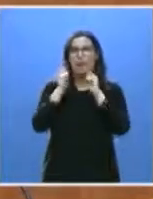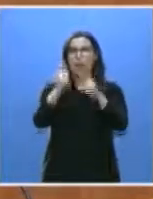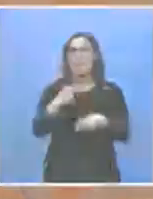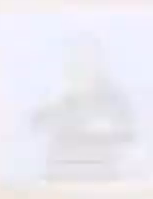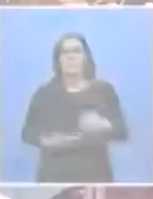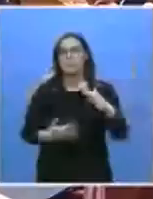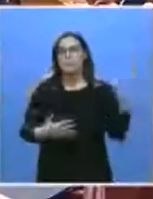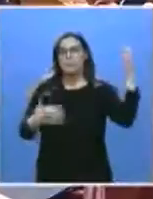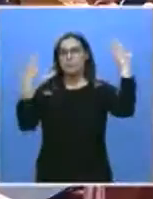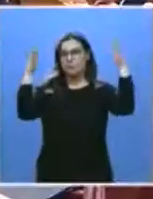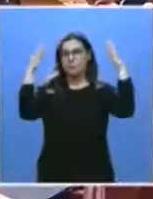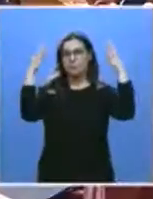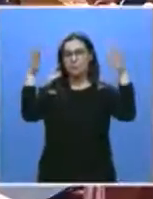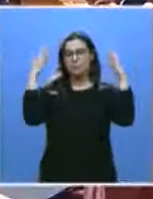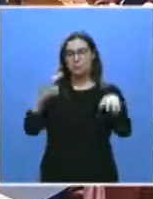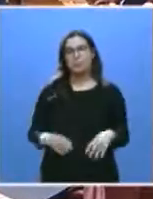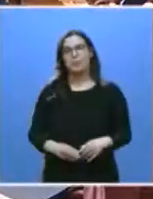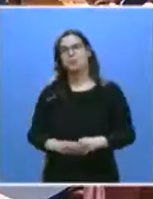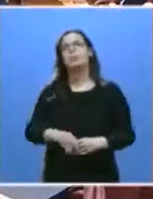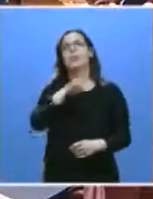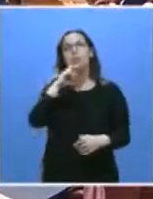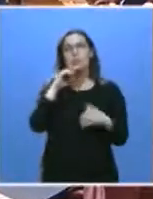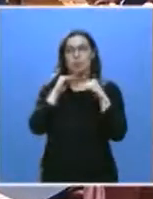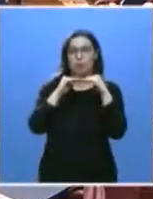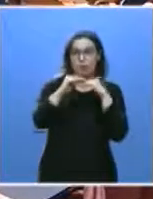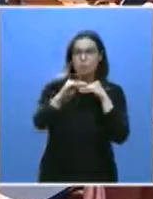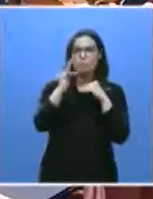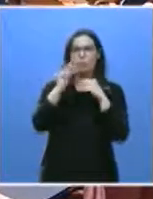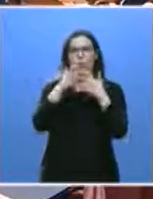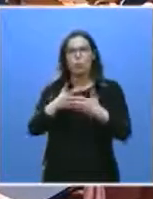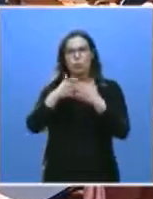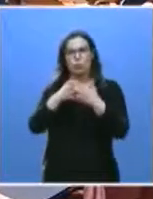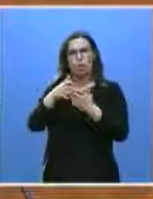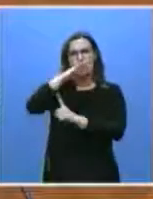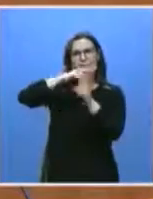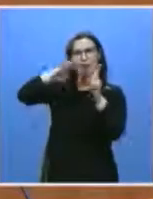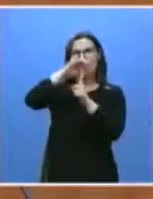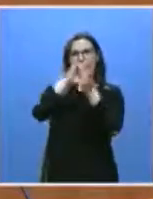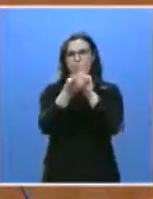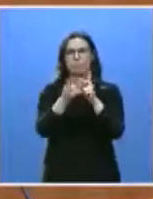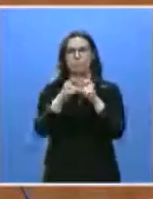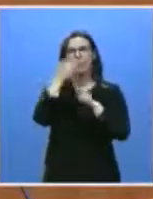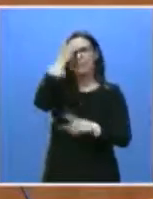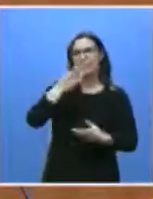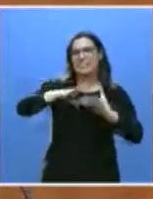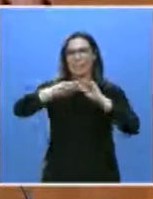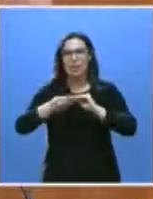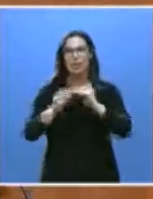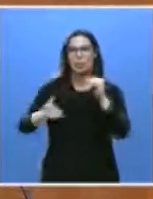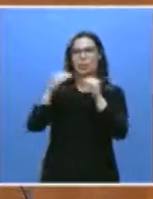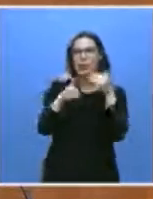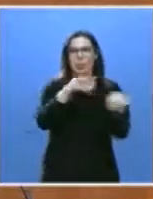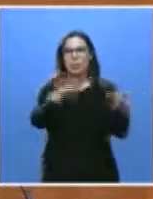orgullosa. La sostenibilidad y la lucha contra el cambio climático, la transición justa, la digitalización, la innovación, la igualdad,